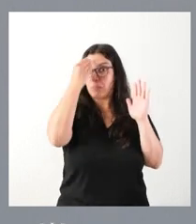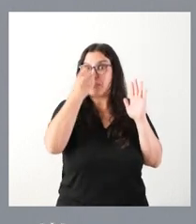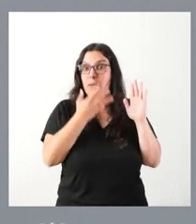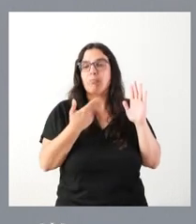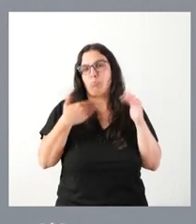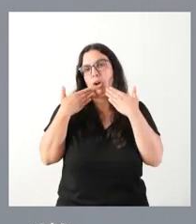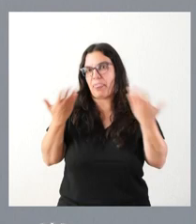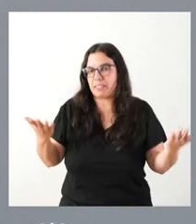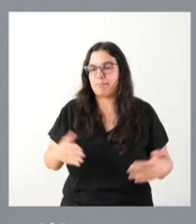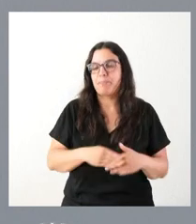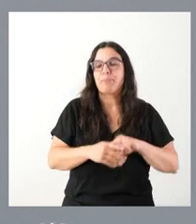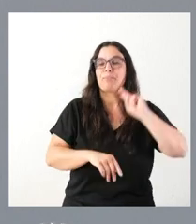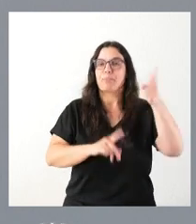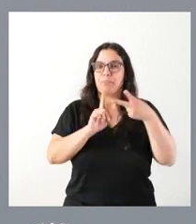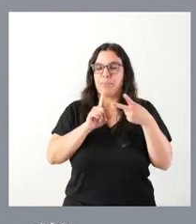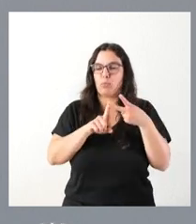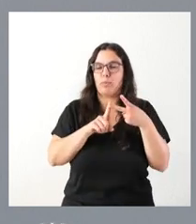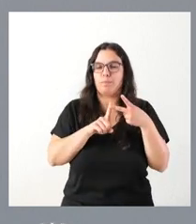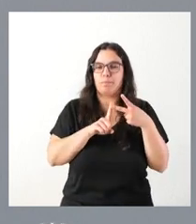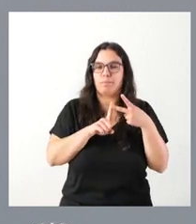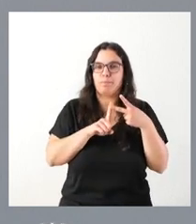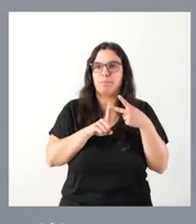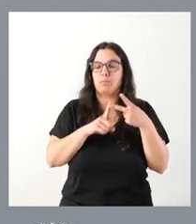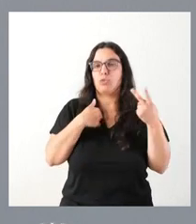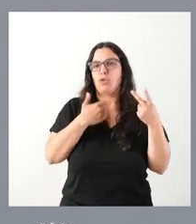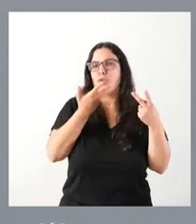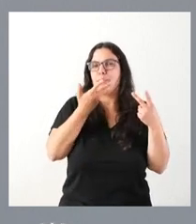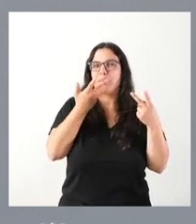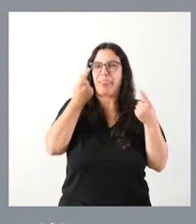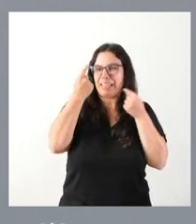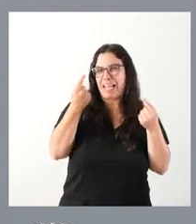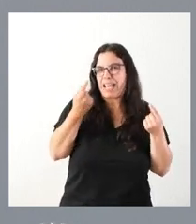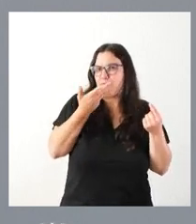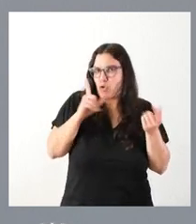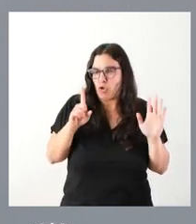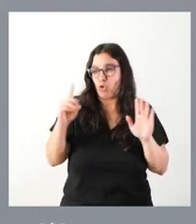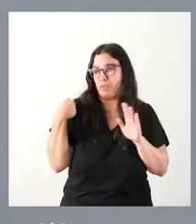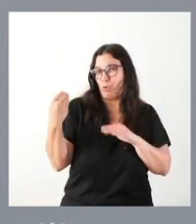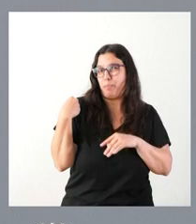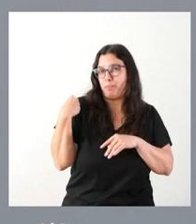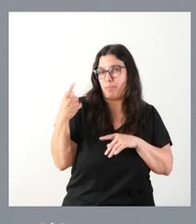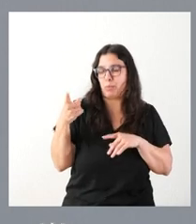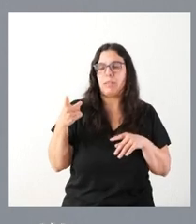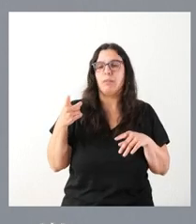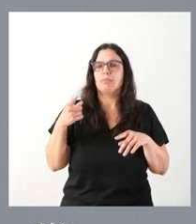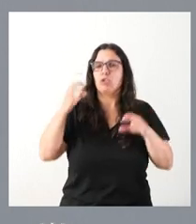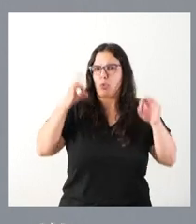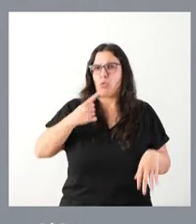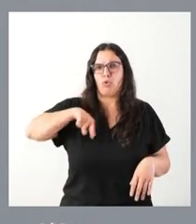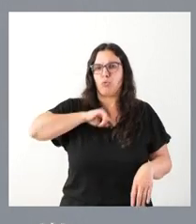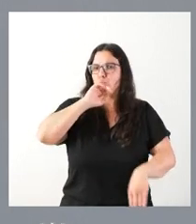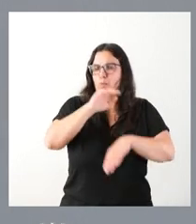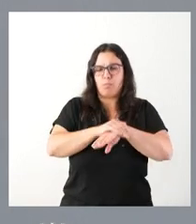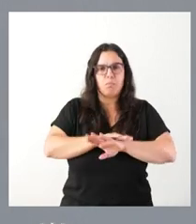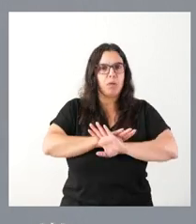En segundo lugar, sin conocer en detalle la cuestión que usted me plantea, seguro que lo cumpliremos y así lo